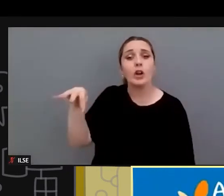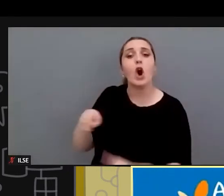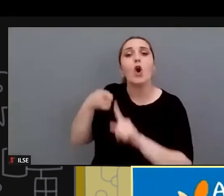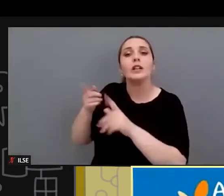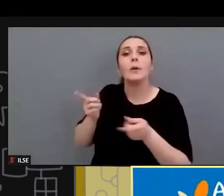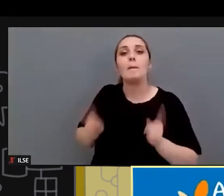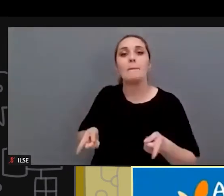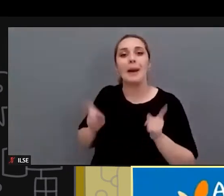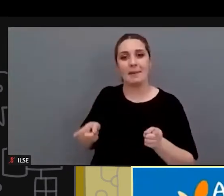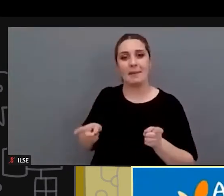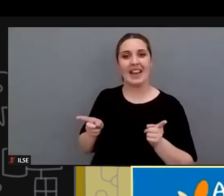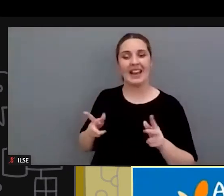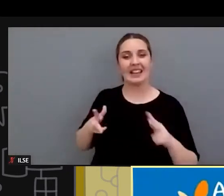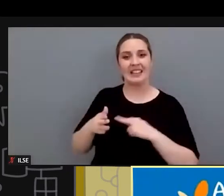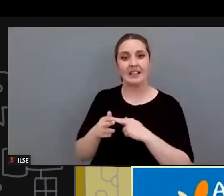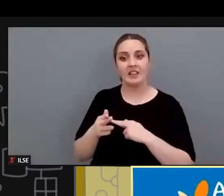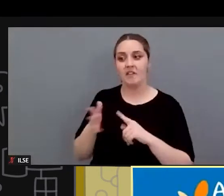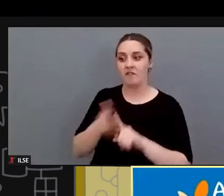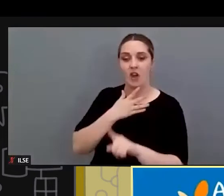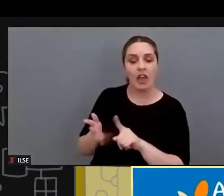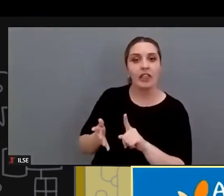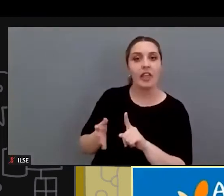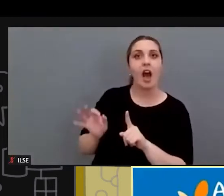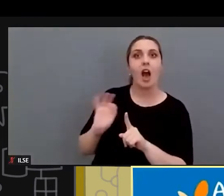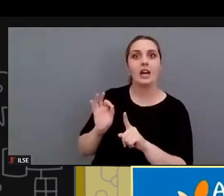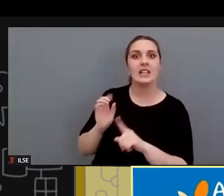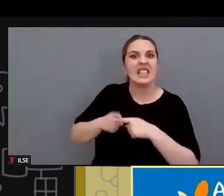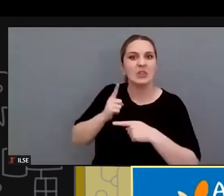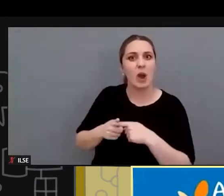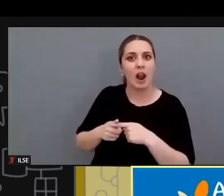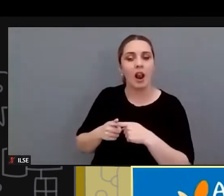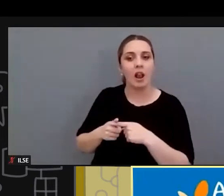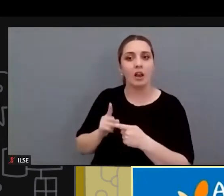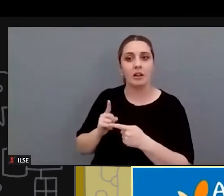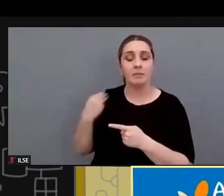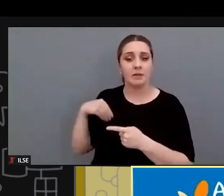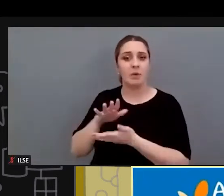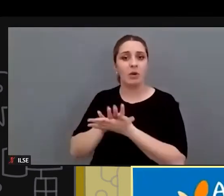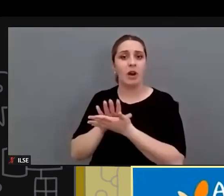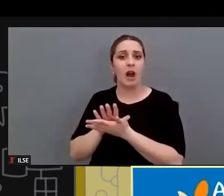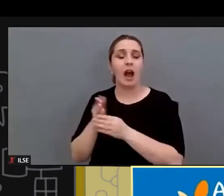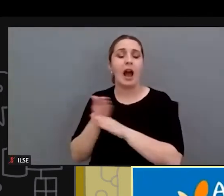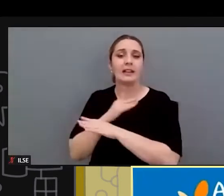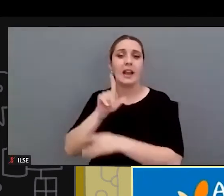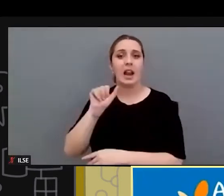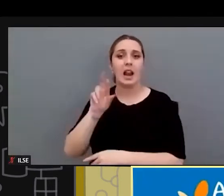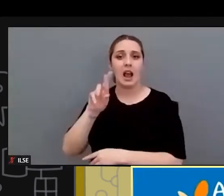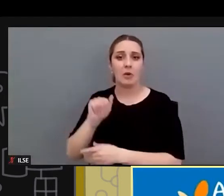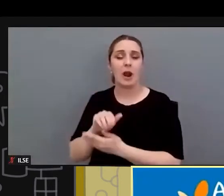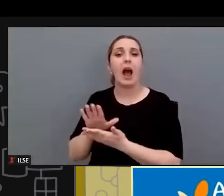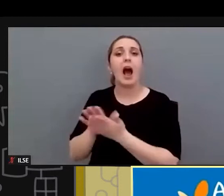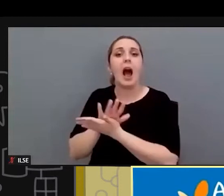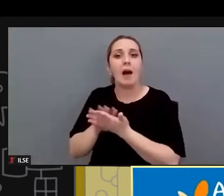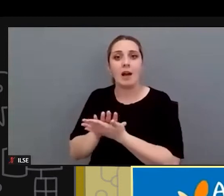pues esas violencias sexuales a las que hacía referencia previamente laura es la única manera